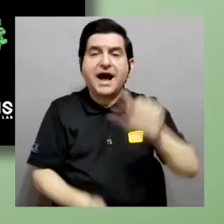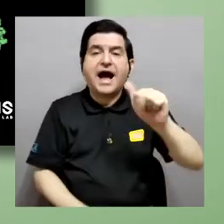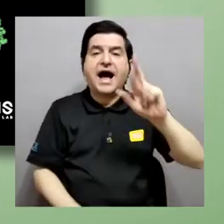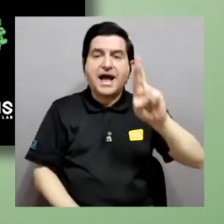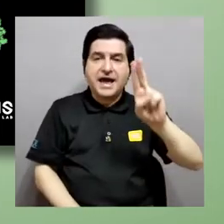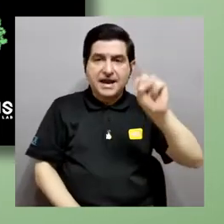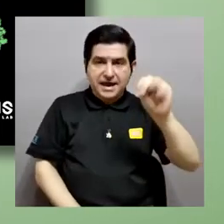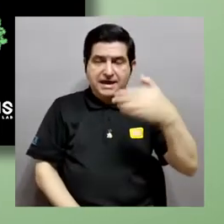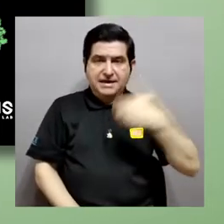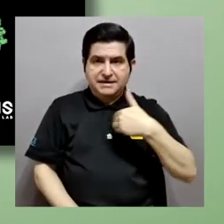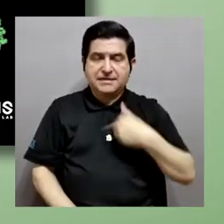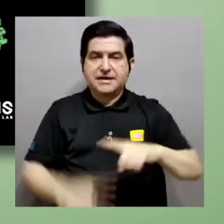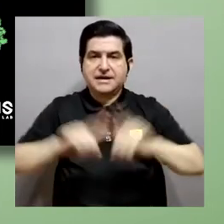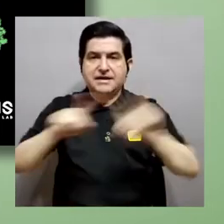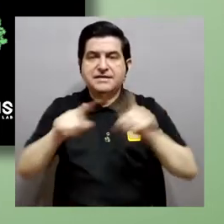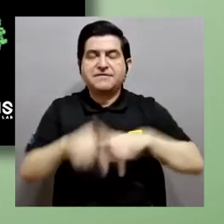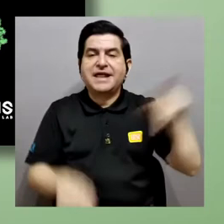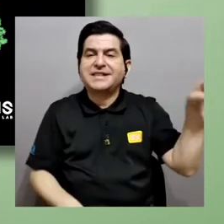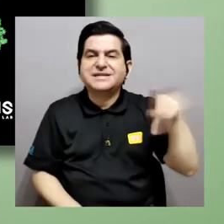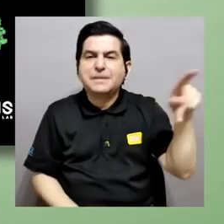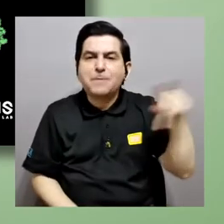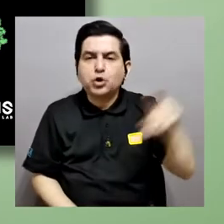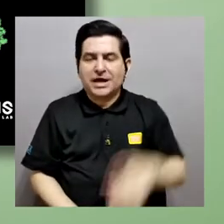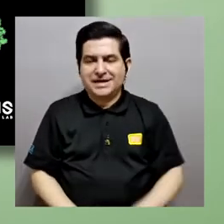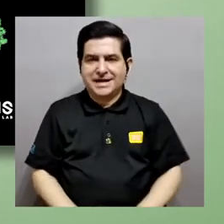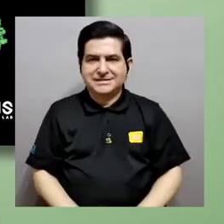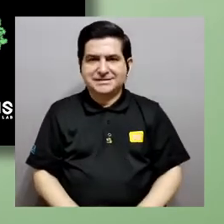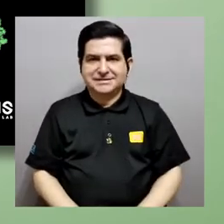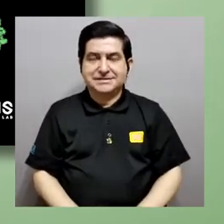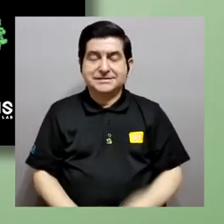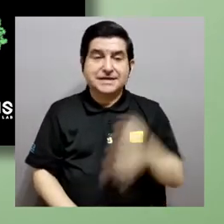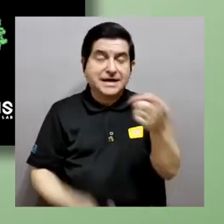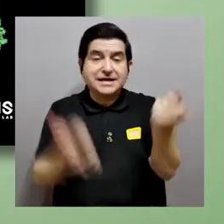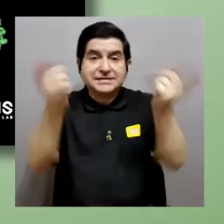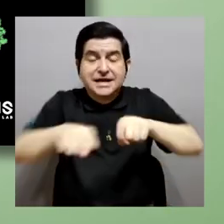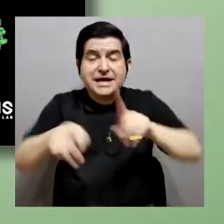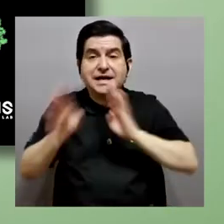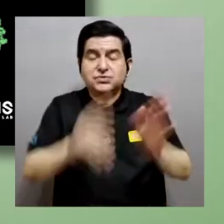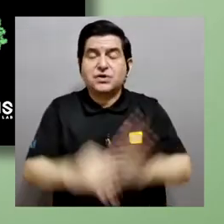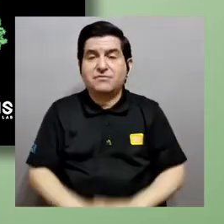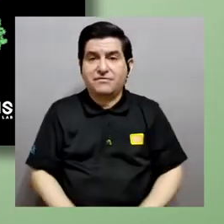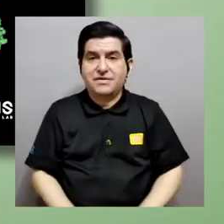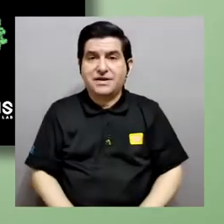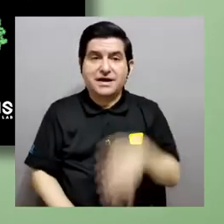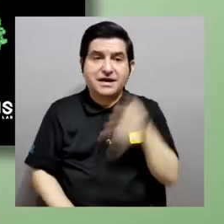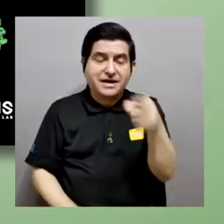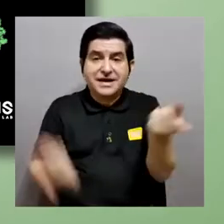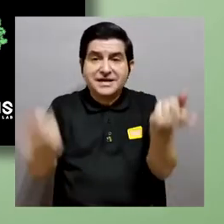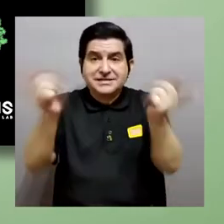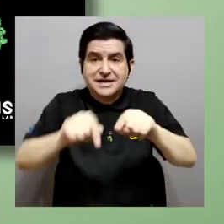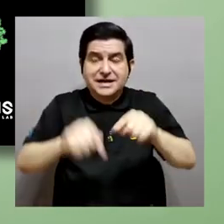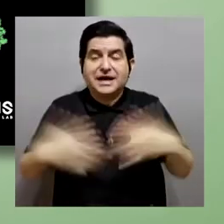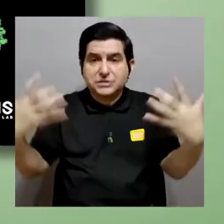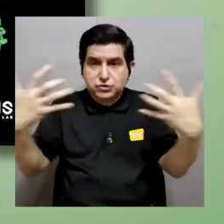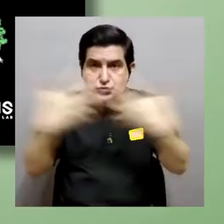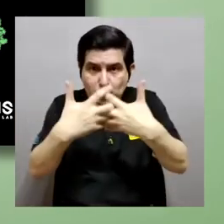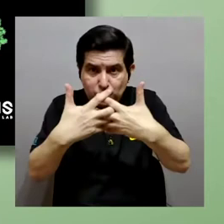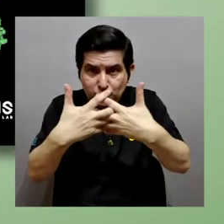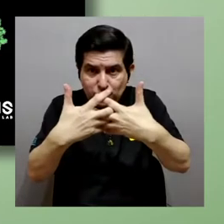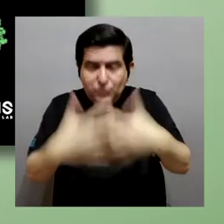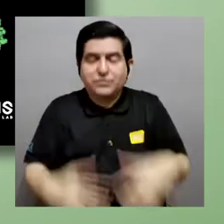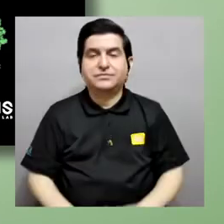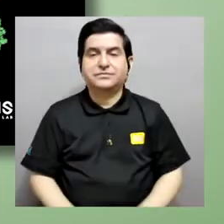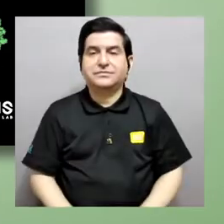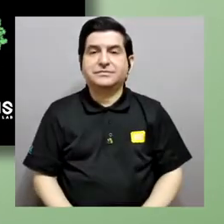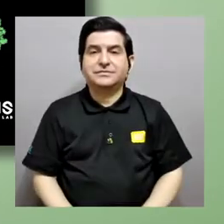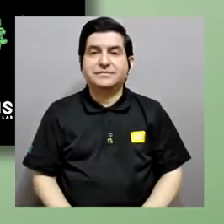diferentes proteínas, ¿verdad? Por ejemplo, la que estábamos hablando, el spike, ¿verdad? La proteína con la que se acopla a las células e ingresa es esta